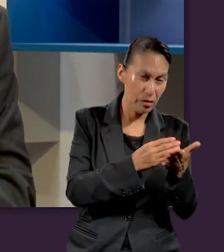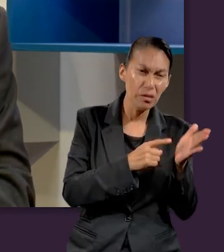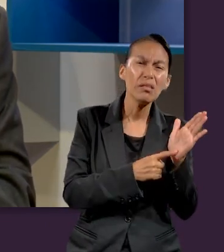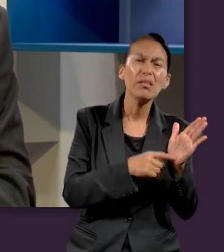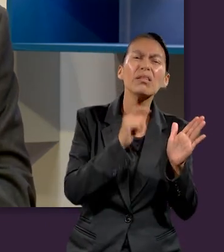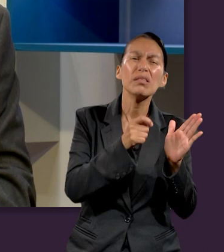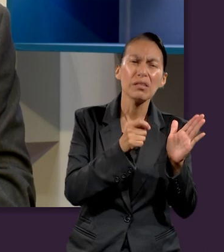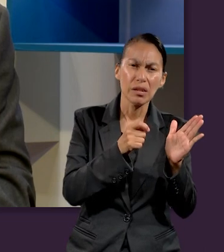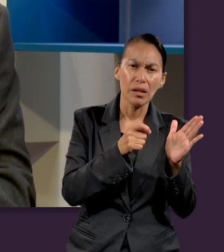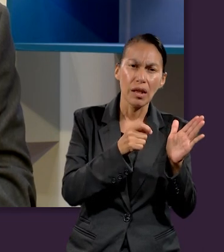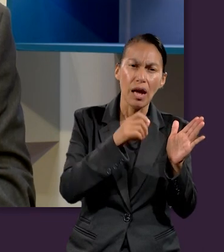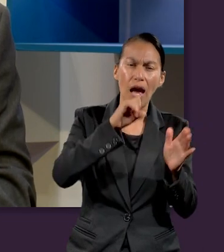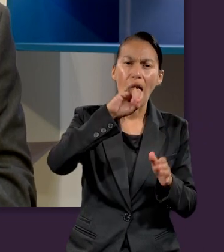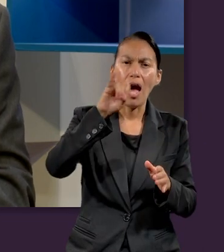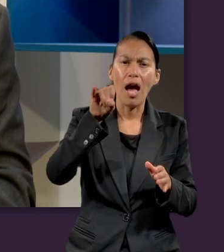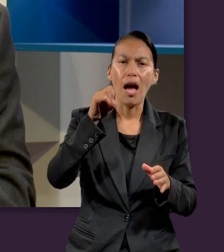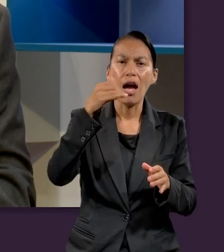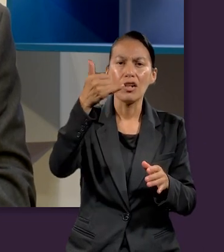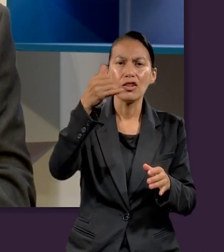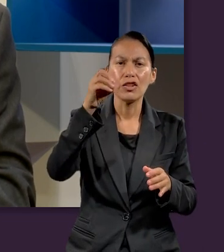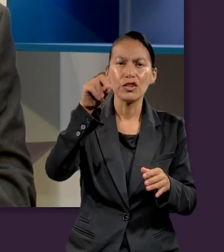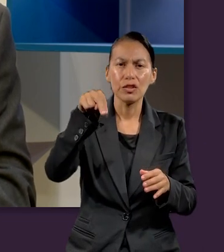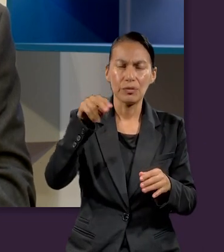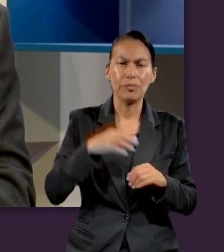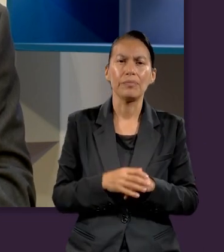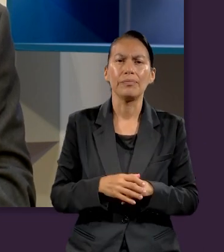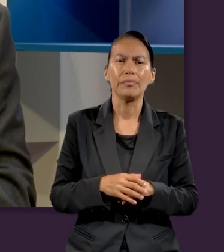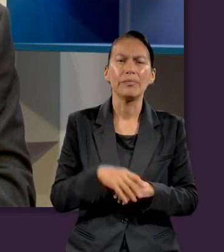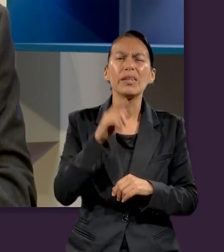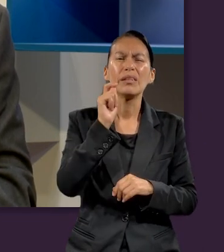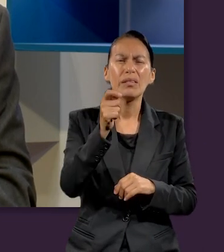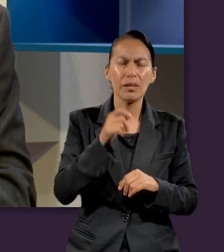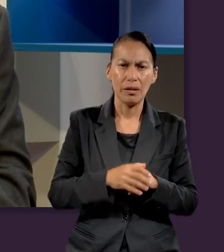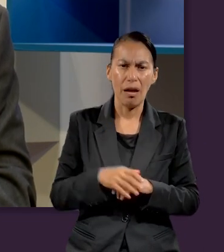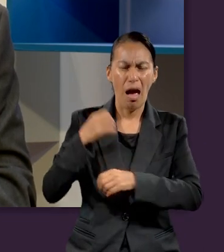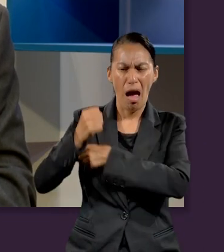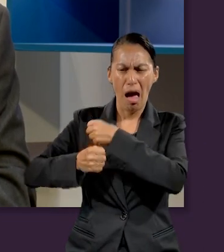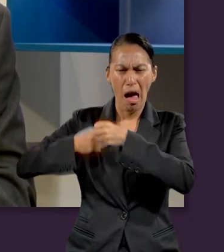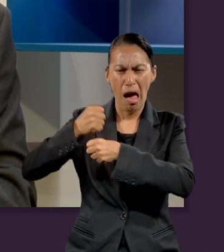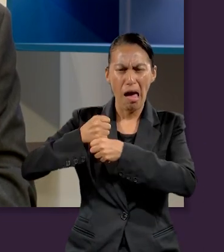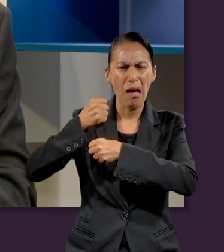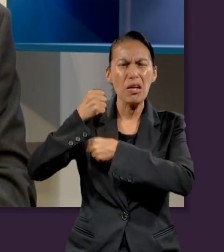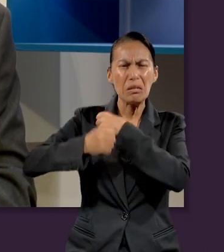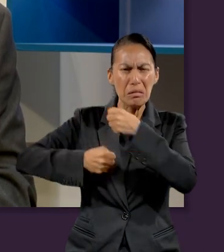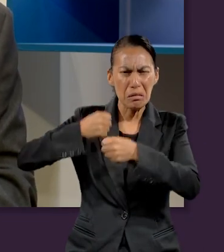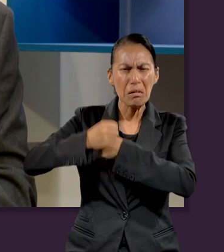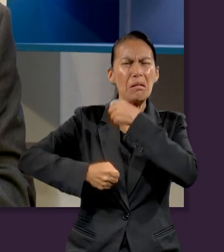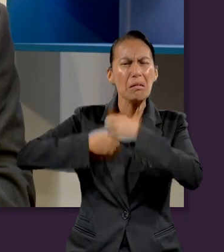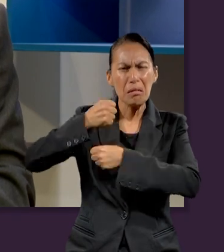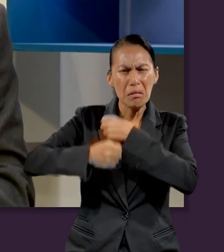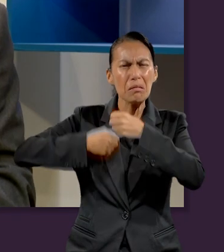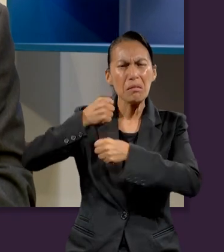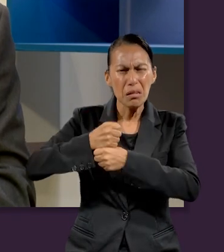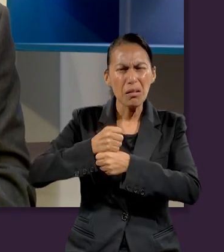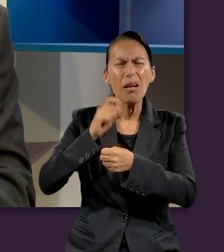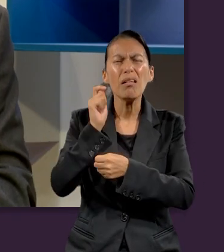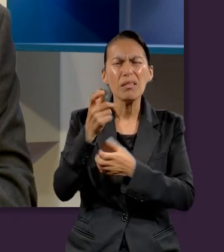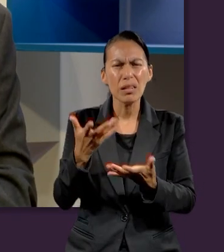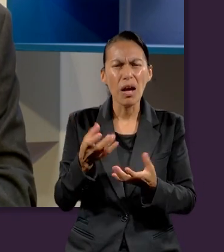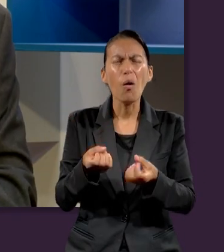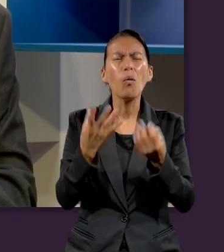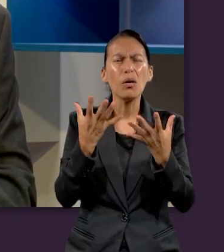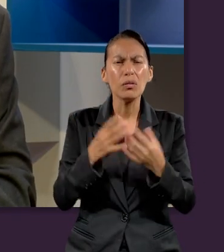en relación al Yom? ¿A ese periodo especial? ¿Cuántos siglos o cuántos años o